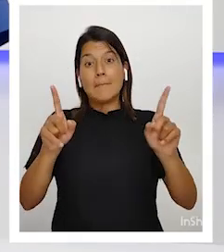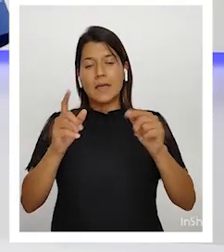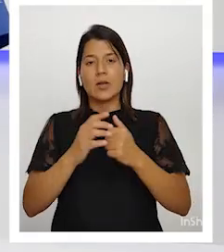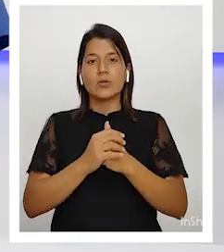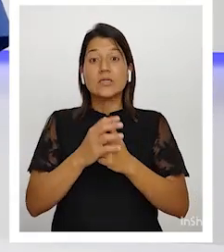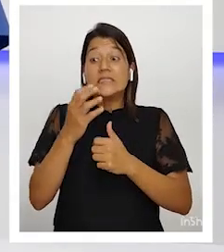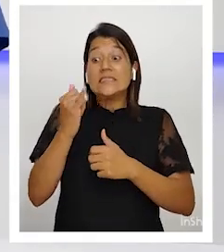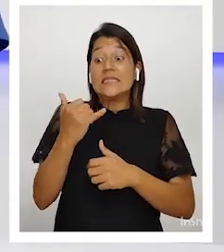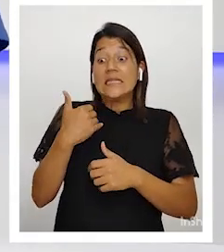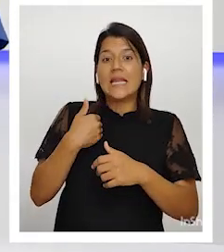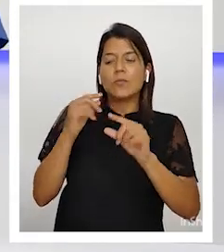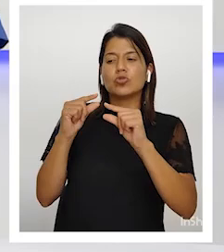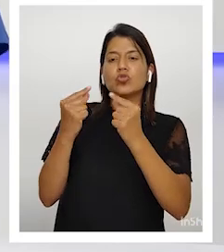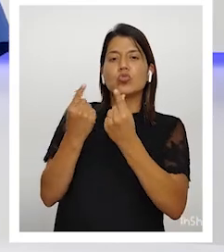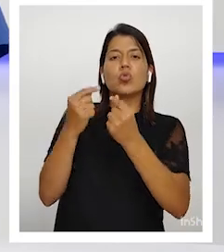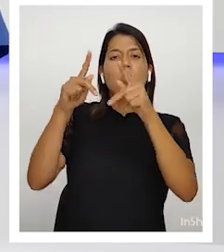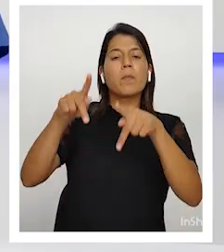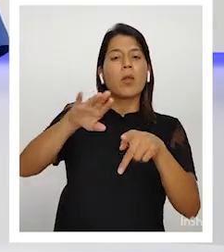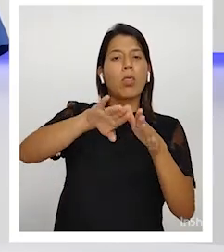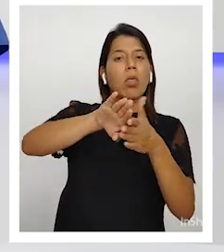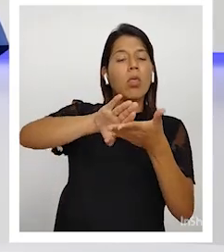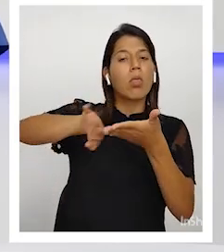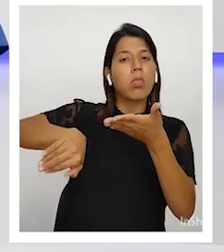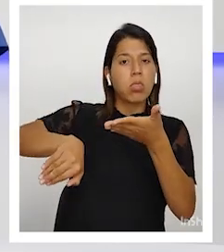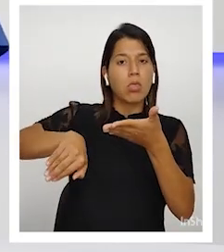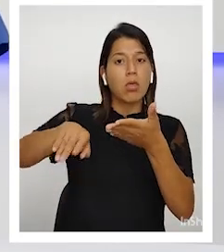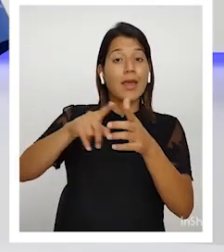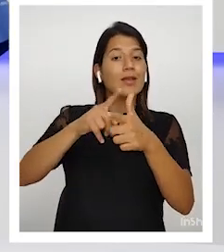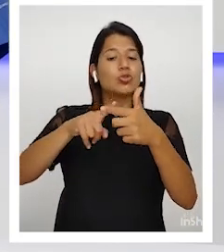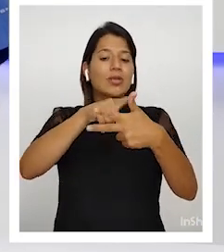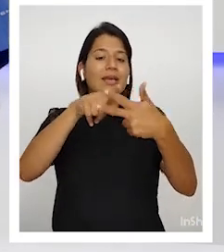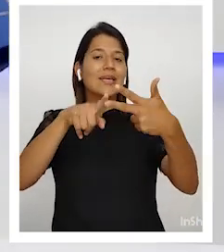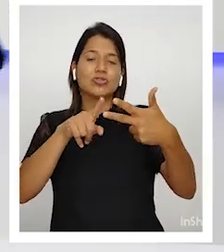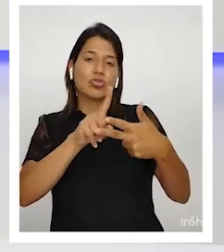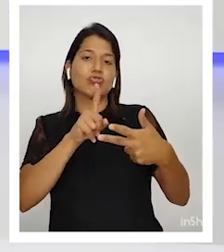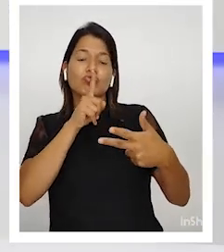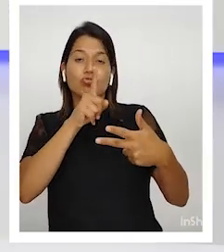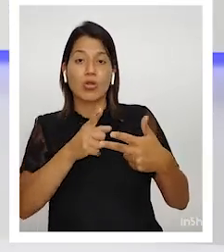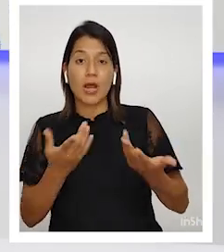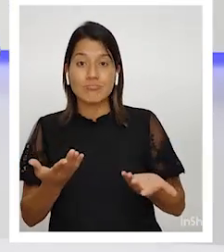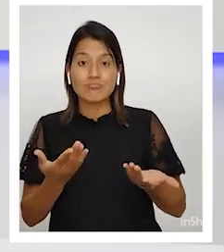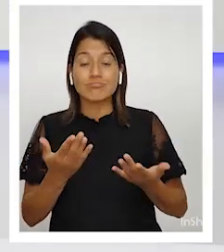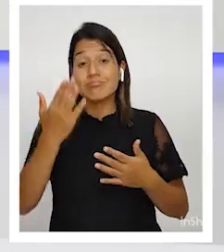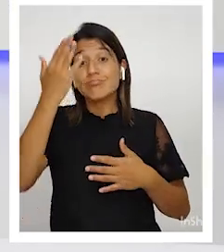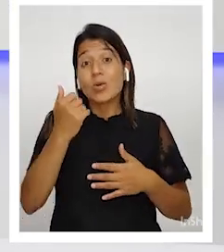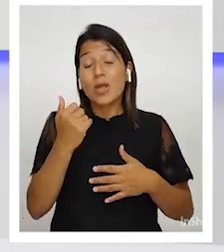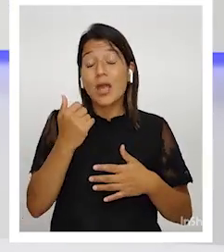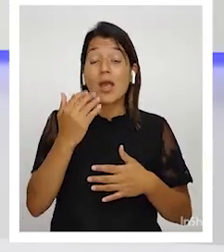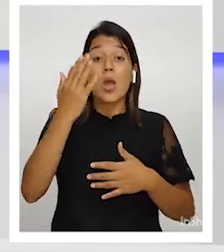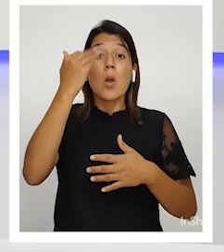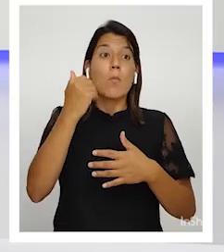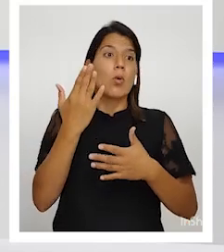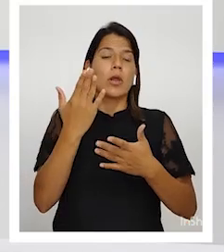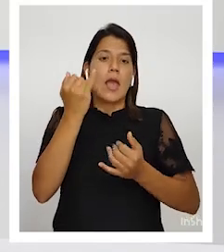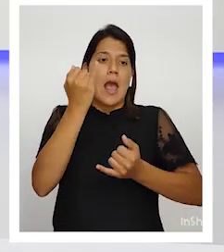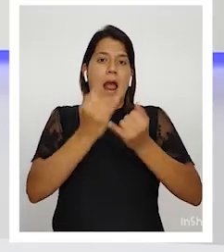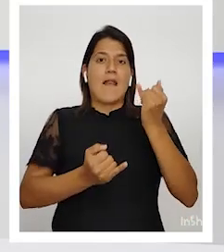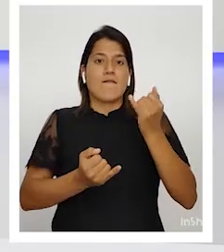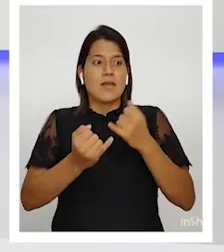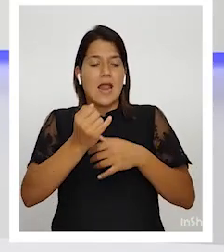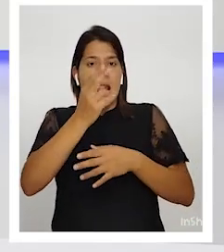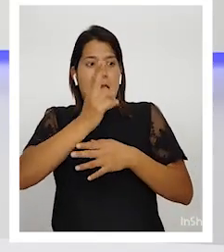esto pasa a ser en gran medida una ficción. Porque son los mismos que además heredaron la estructura